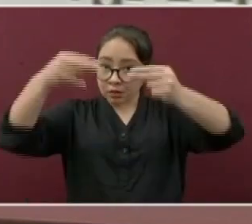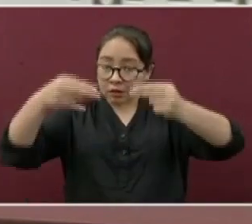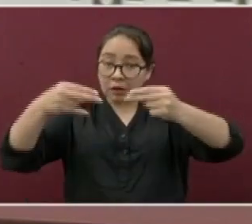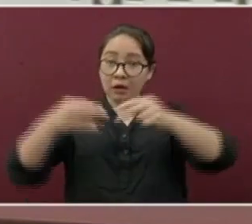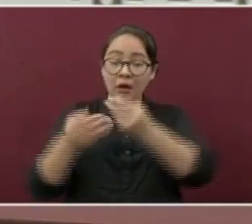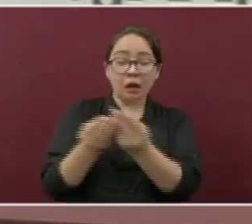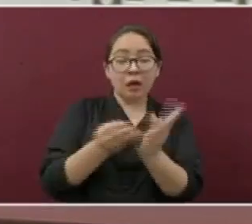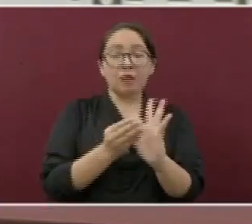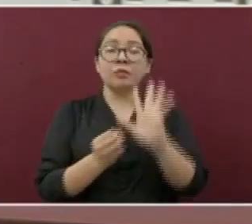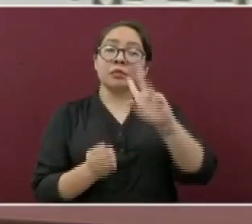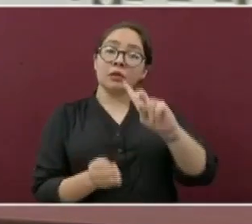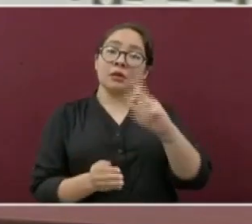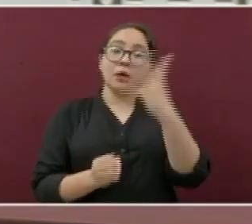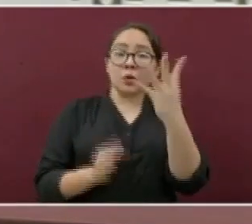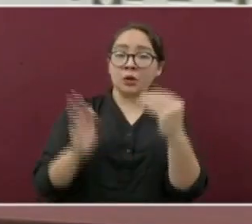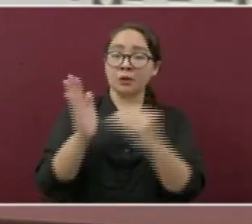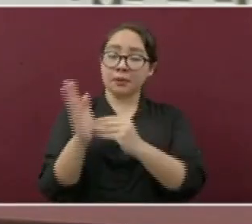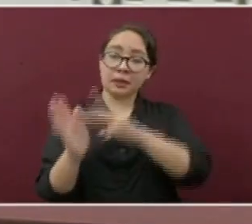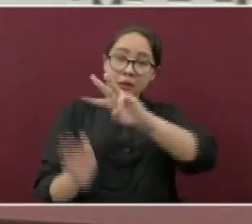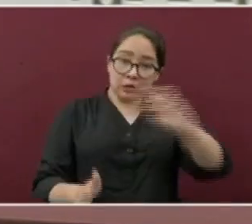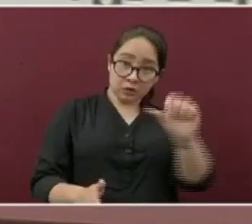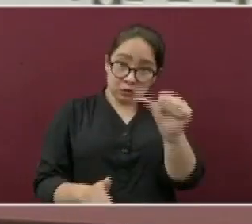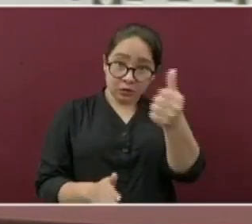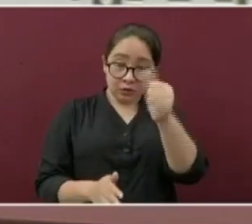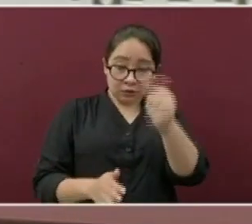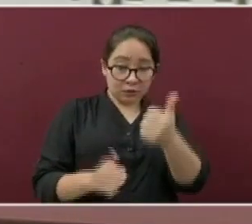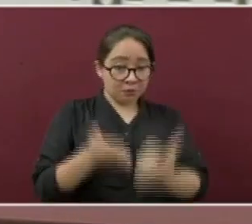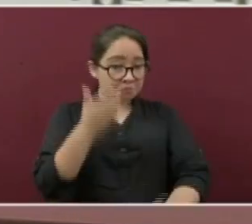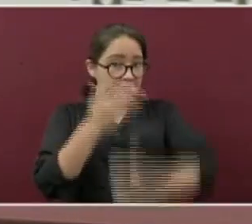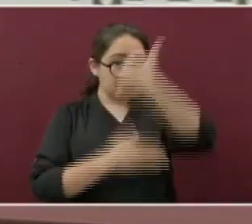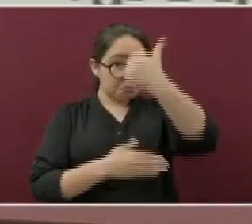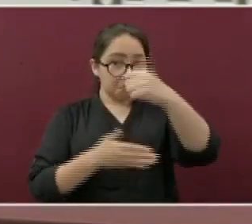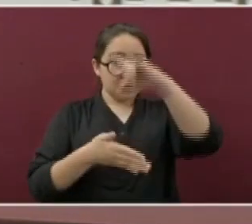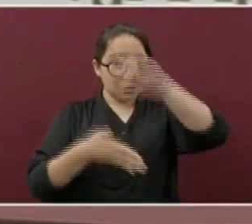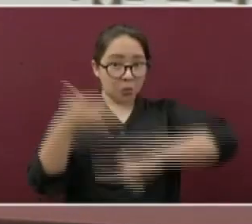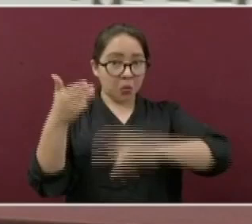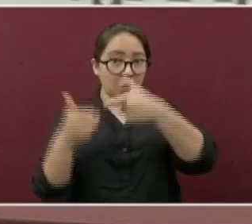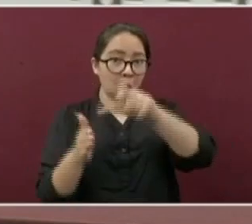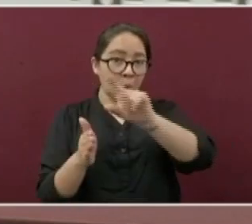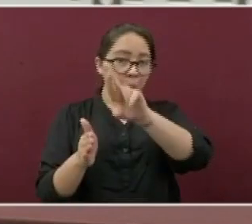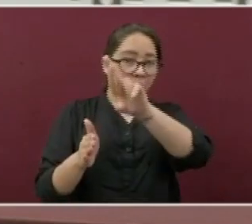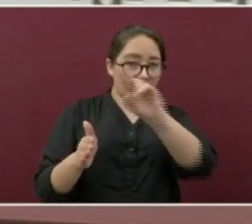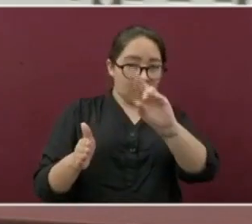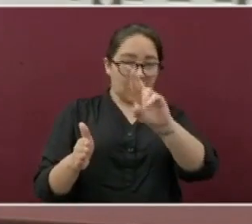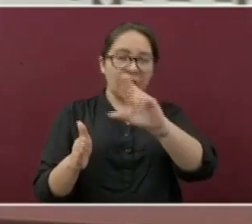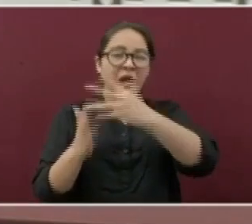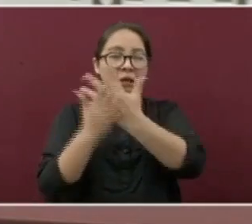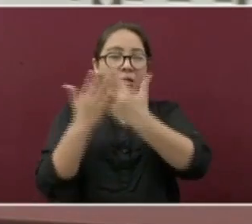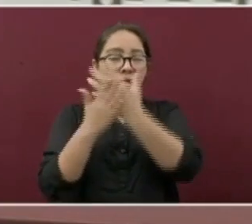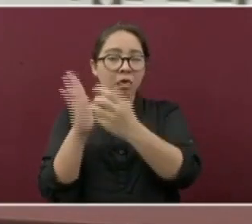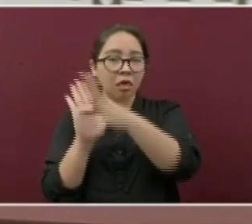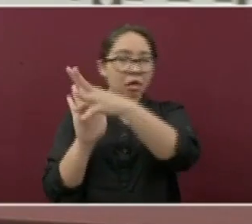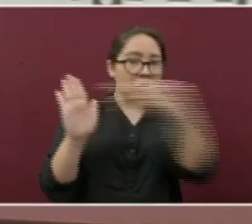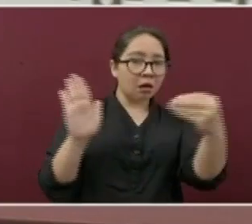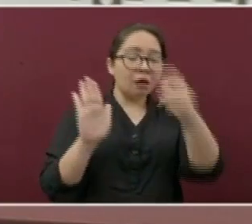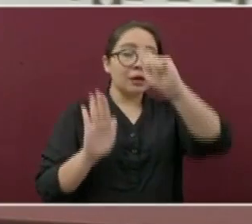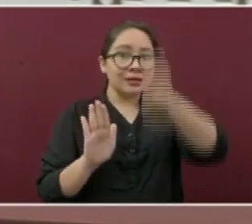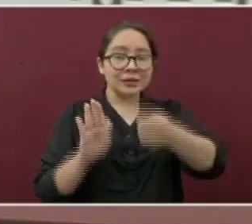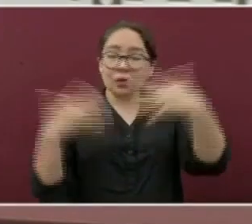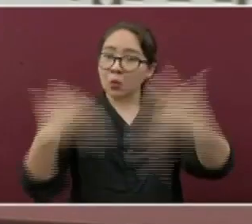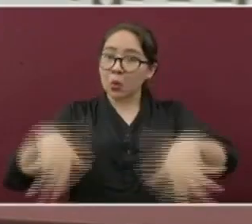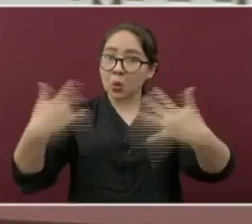,311 han obtenido un cartel con código QR, lo que confirma la